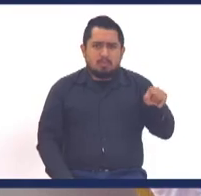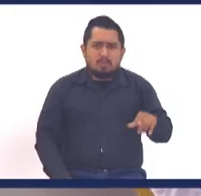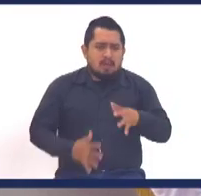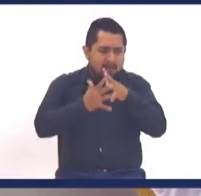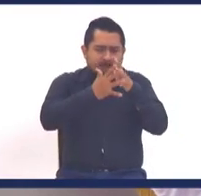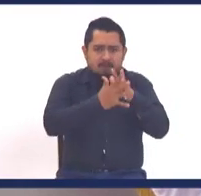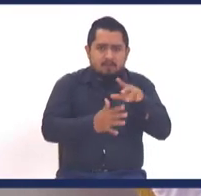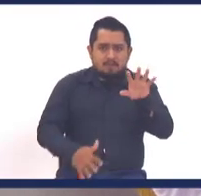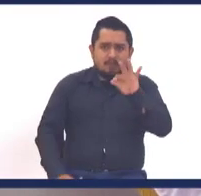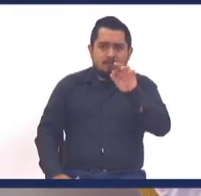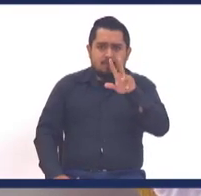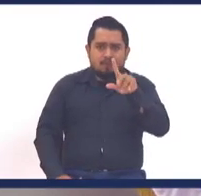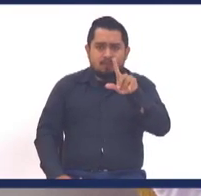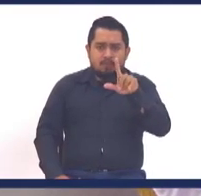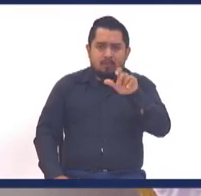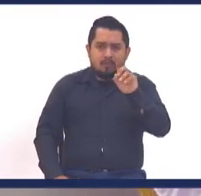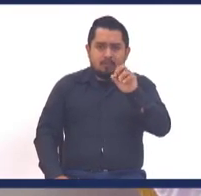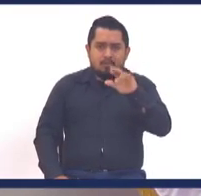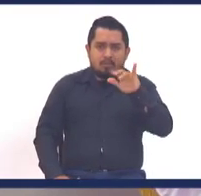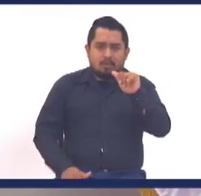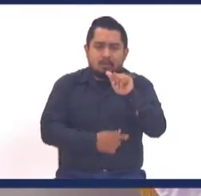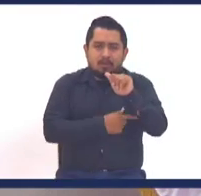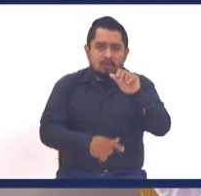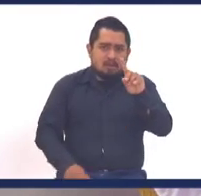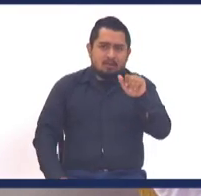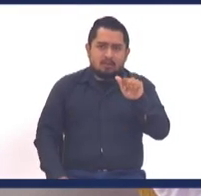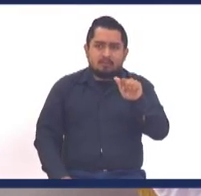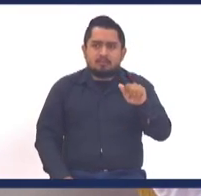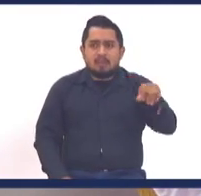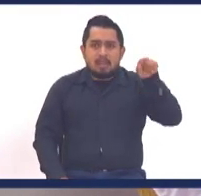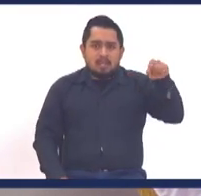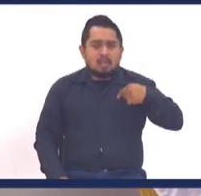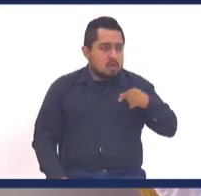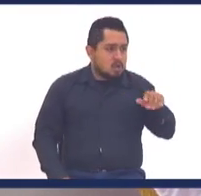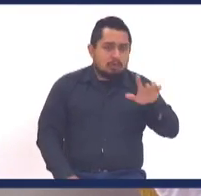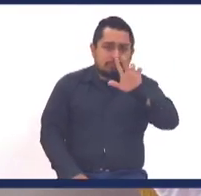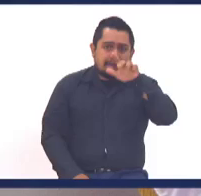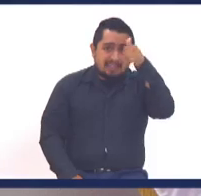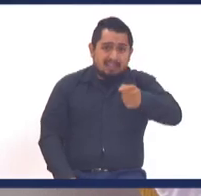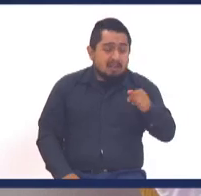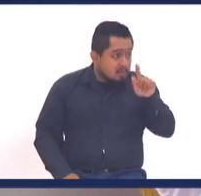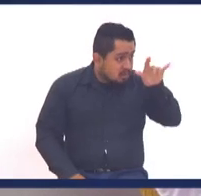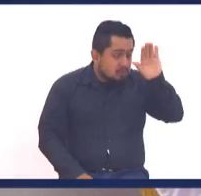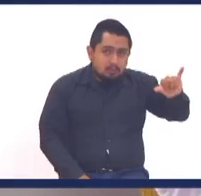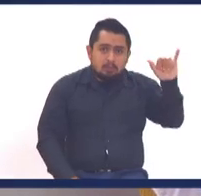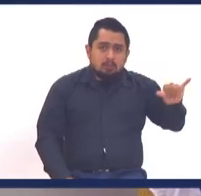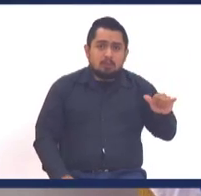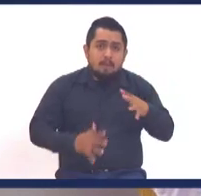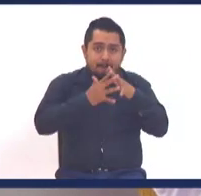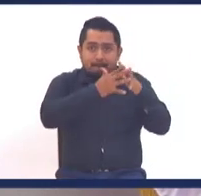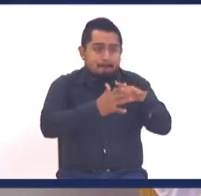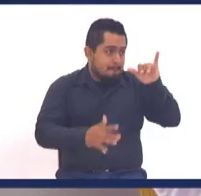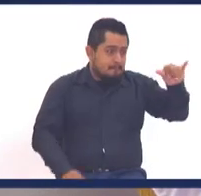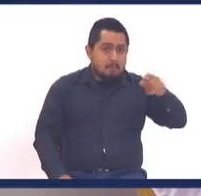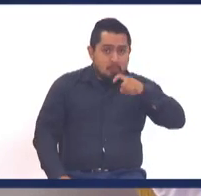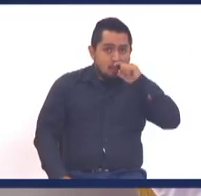Florida, aunque yo tenía una relación, muy, muy larga, y me tocaba pasar tres meses allá, no eran mis padres,